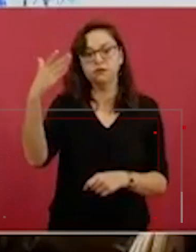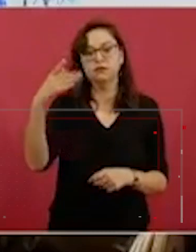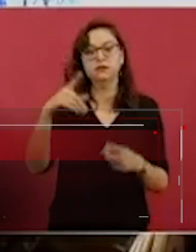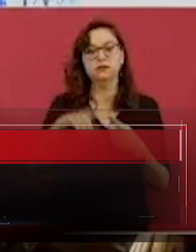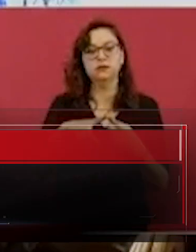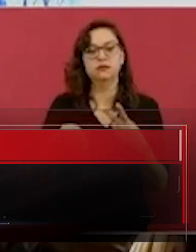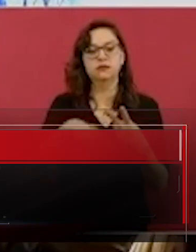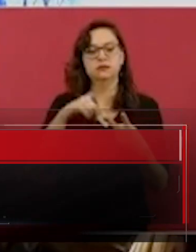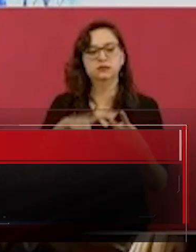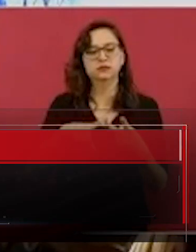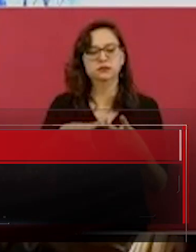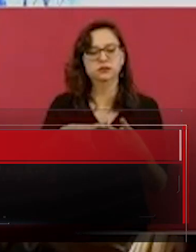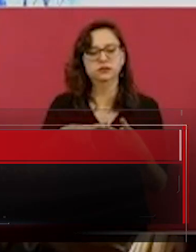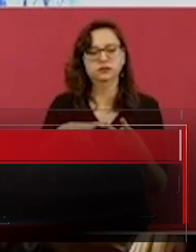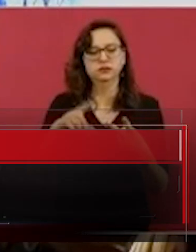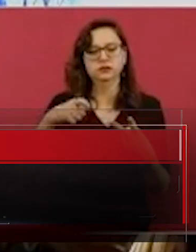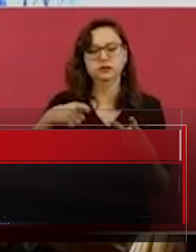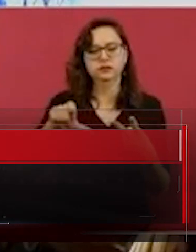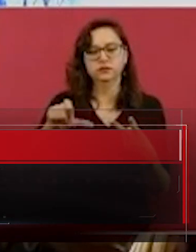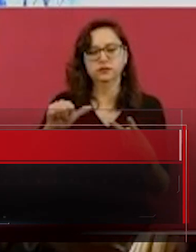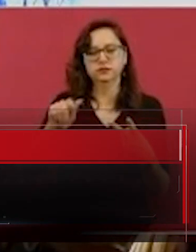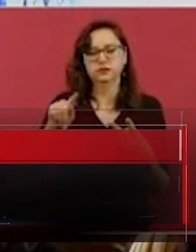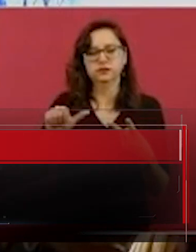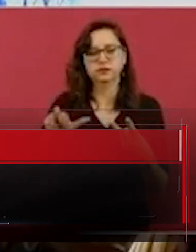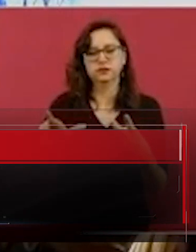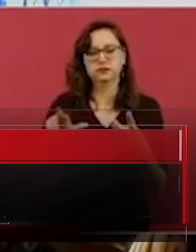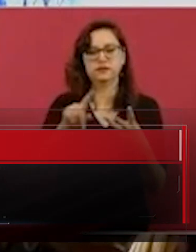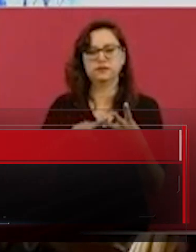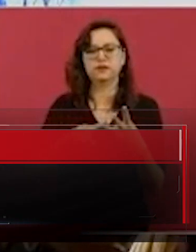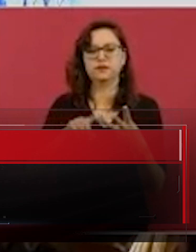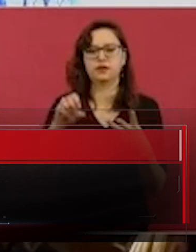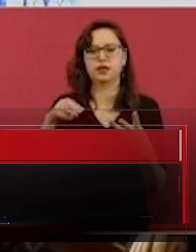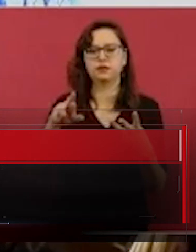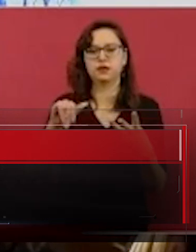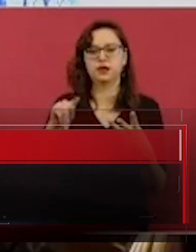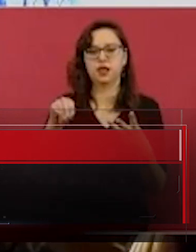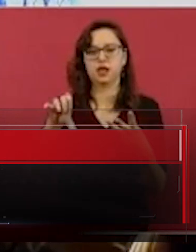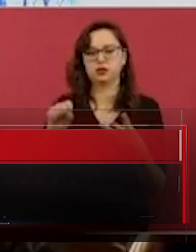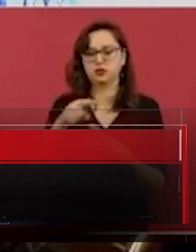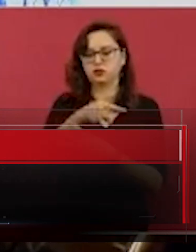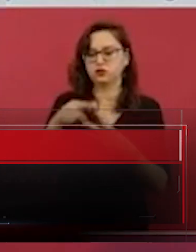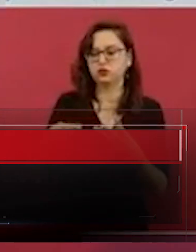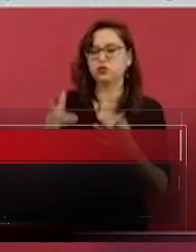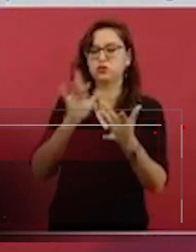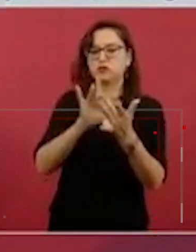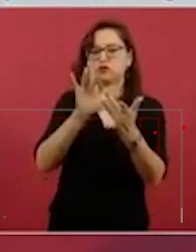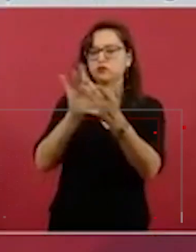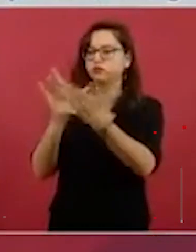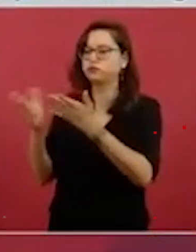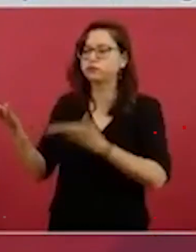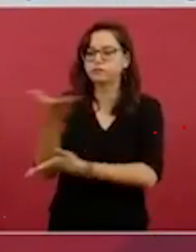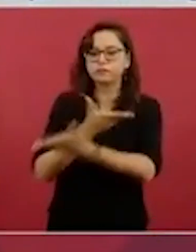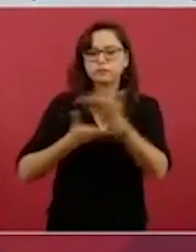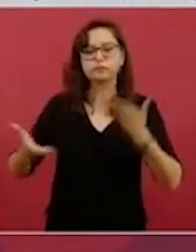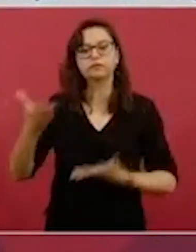Qatar, Emiratos Árabes Unidos, son tres de los fondos soberanos más grandes del mundo para acelerar la recuperación económica de México, atraer inversiones a México.